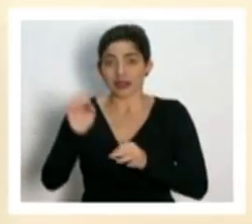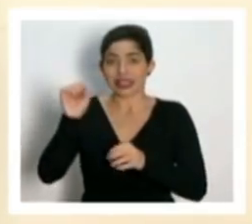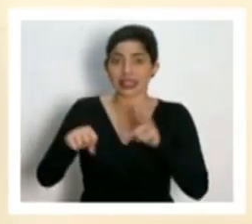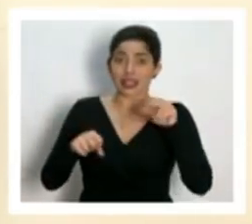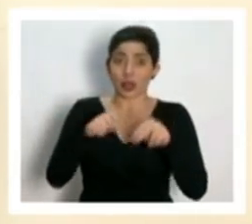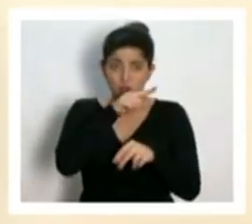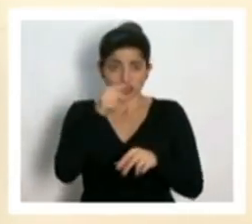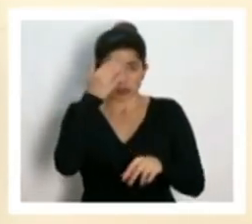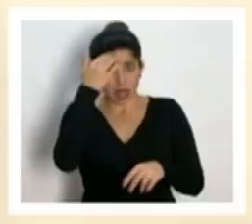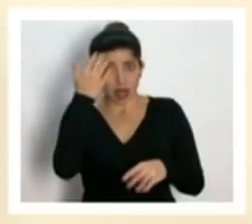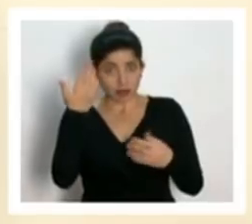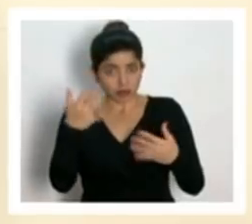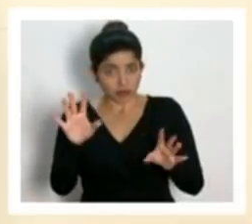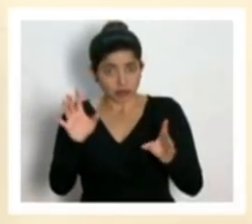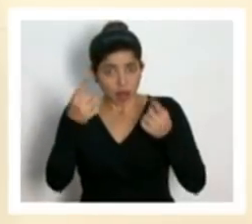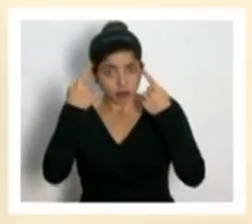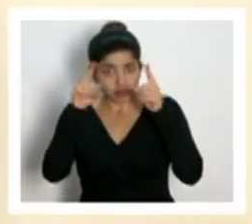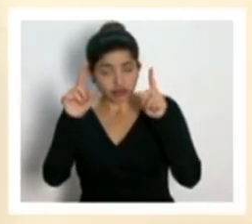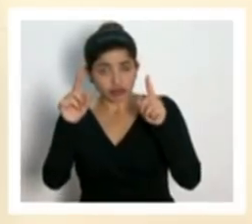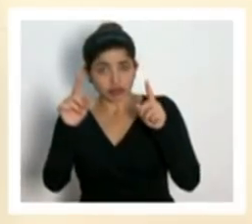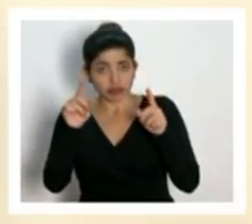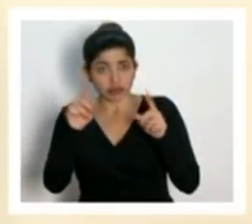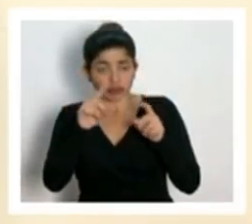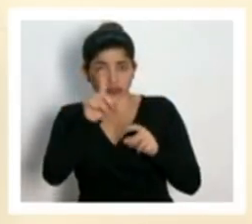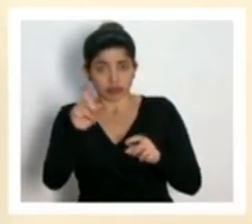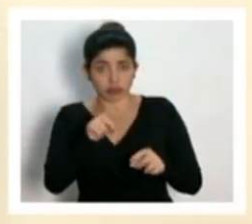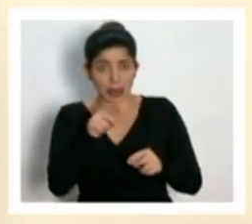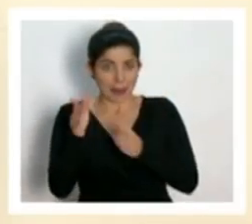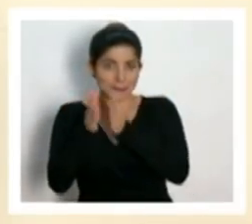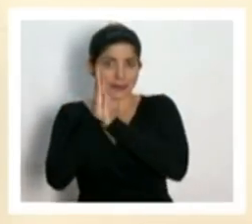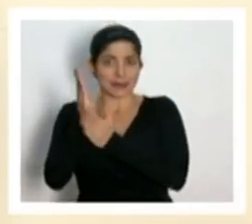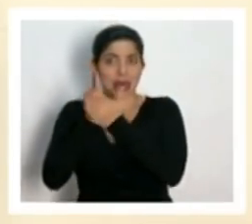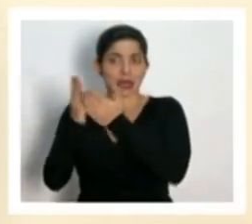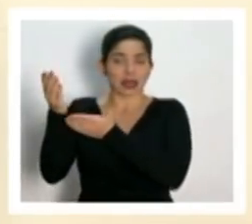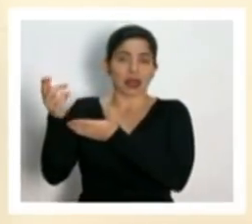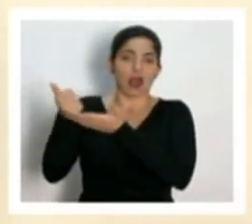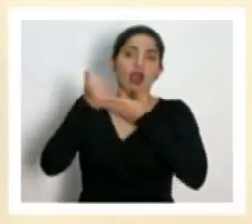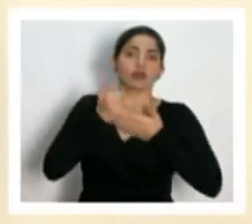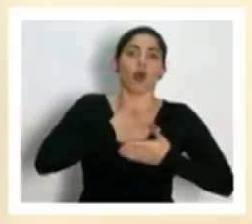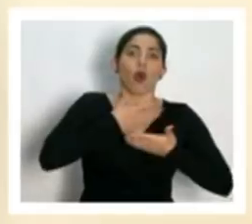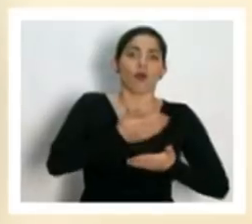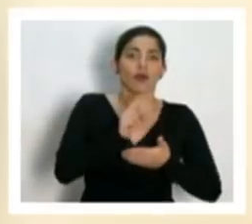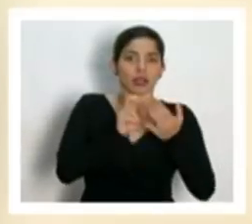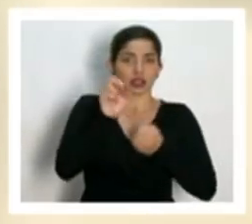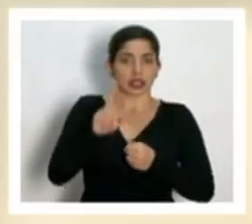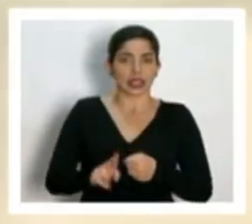eso ya se ha hecho efectivo o esa petición de ayuda de la Universidad de Costa Rica.